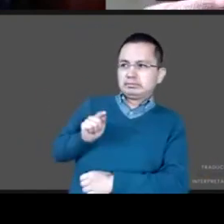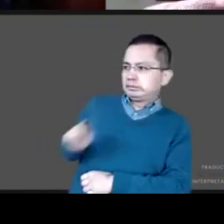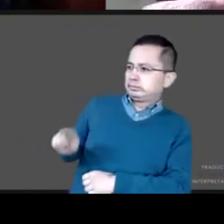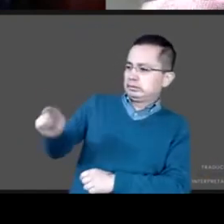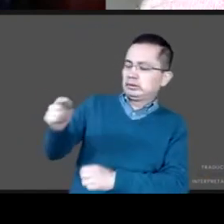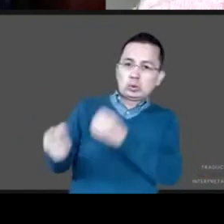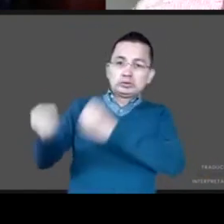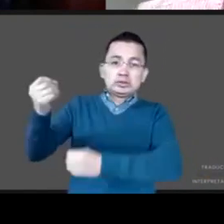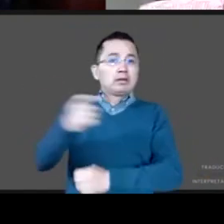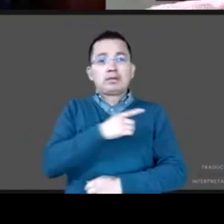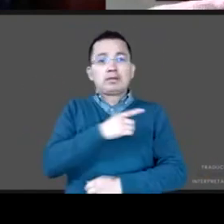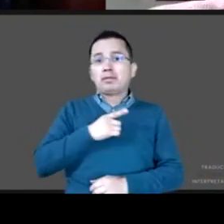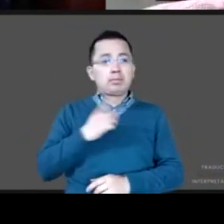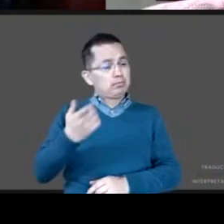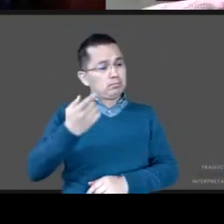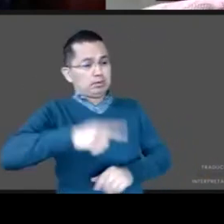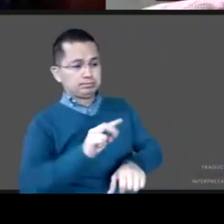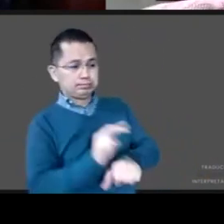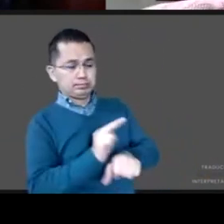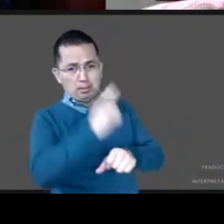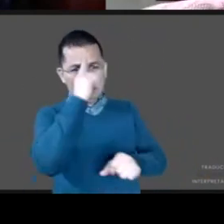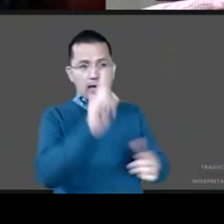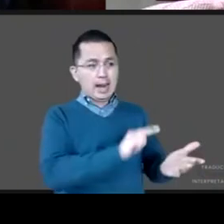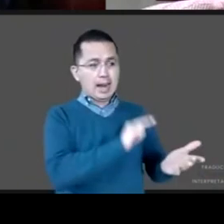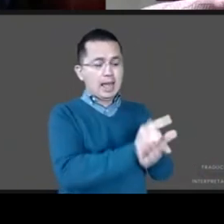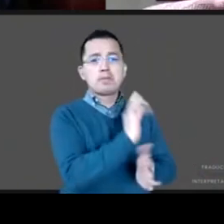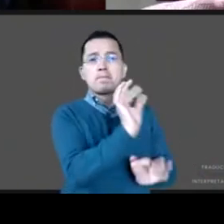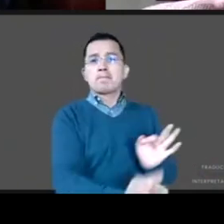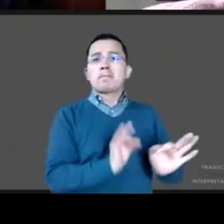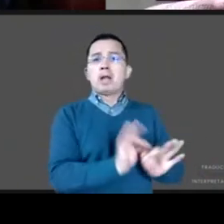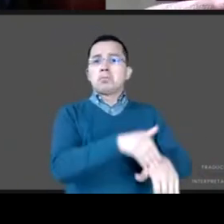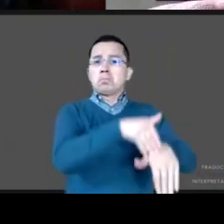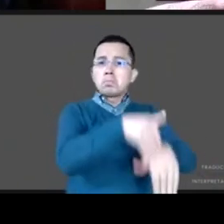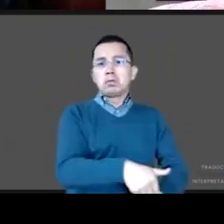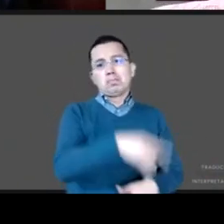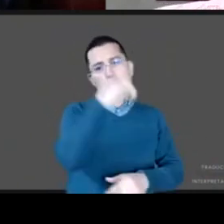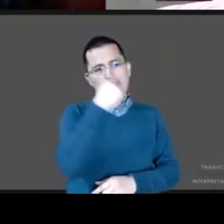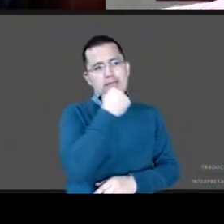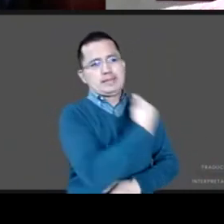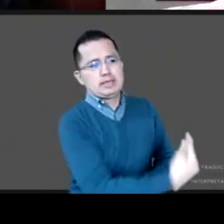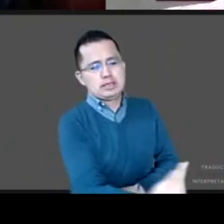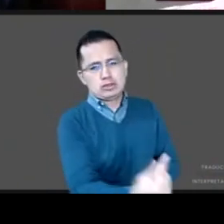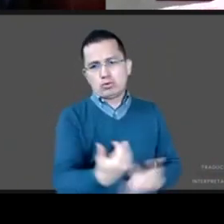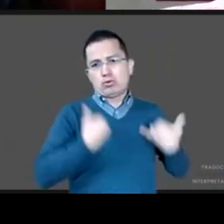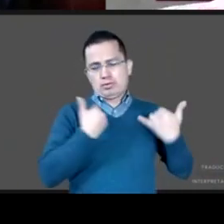normativo, en este caso en el beneficio de las niñas, niñas y adolescentes. Gracias.